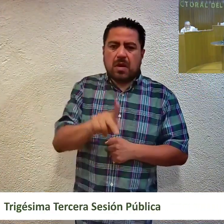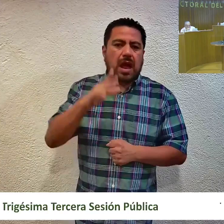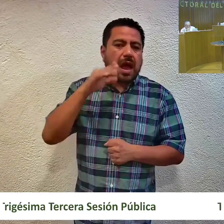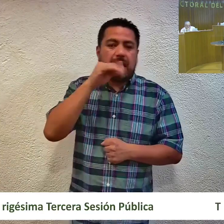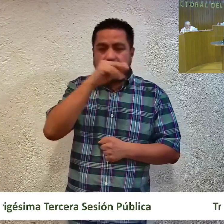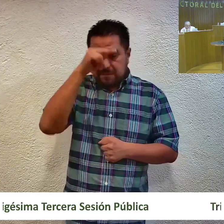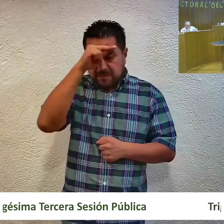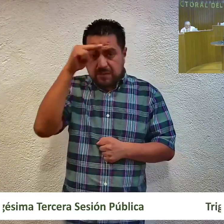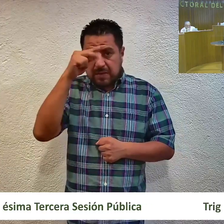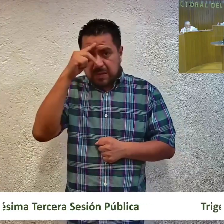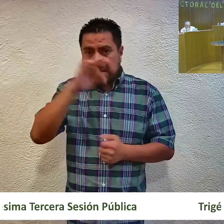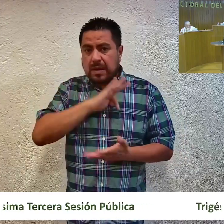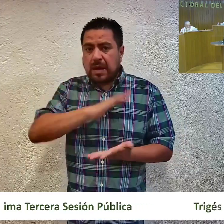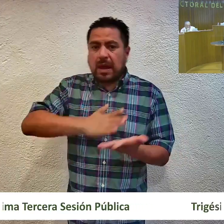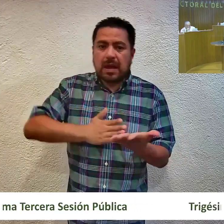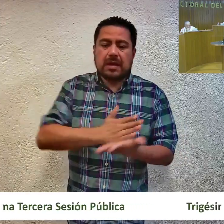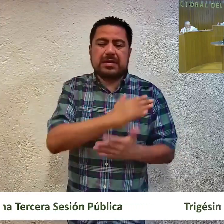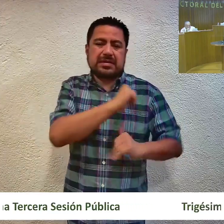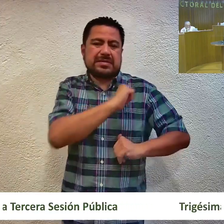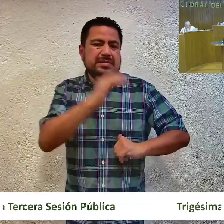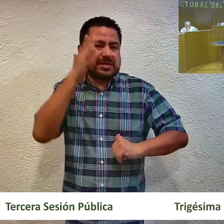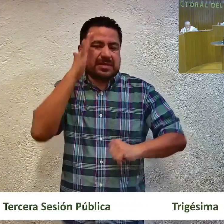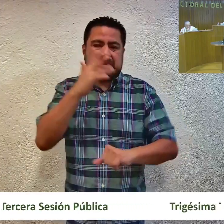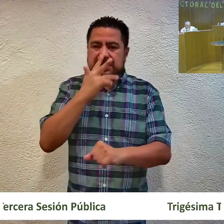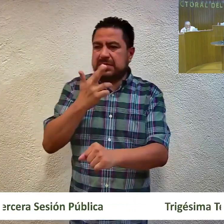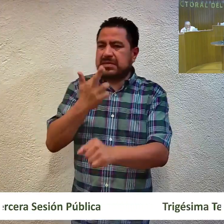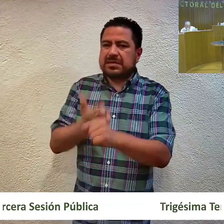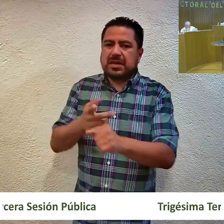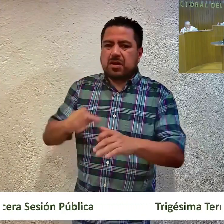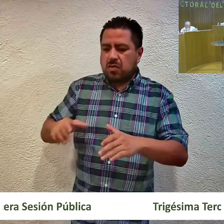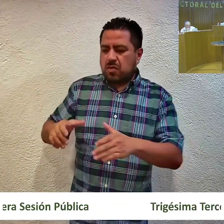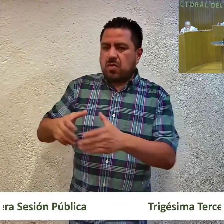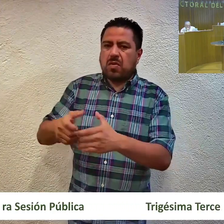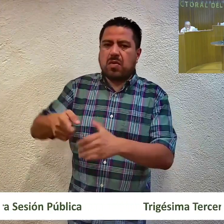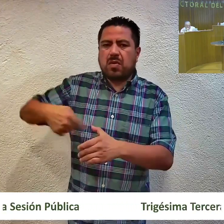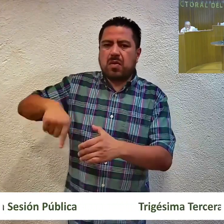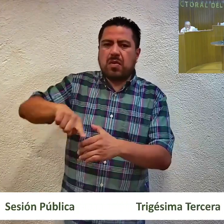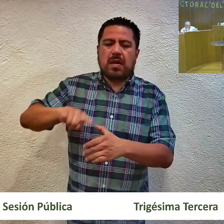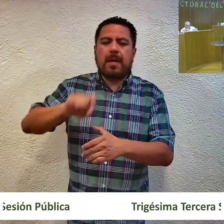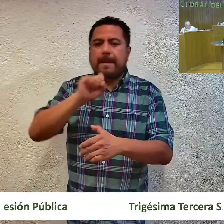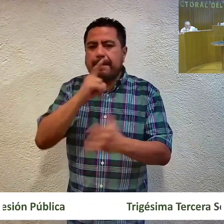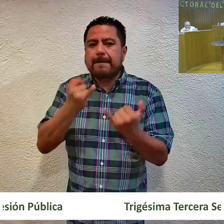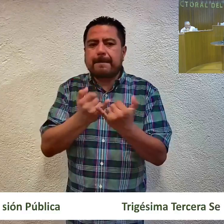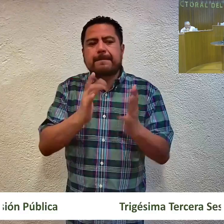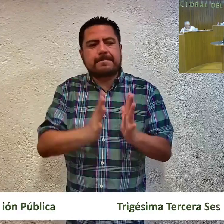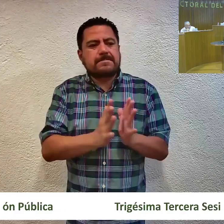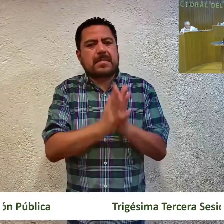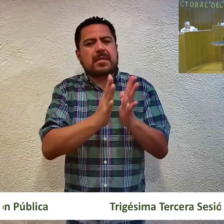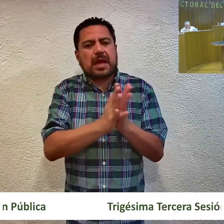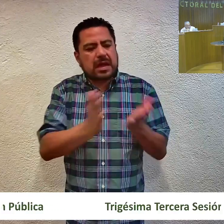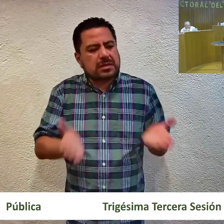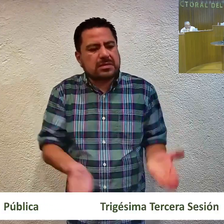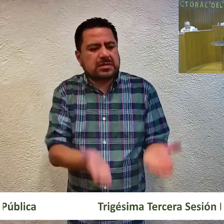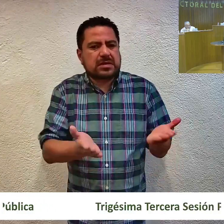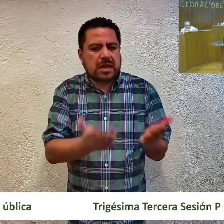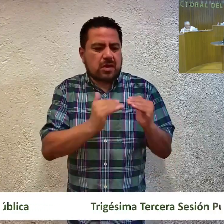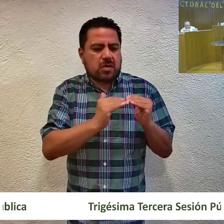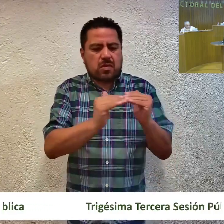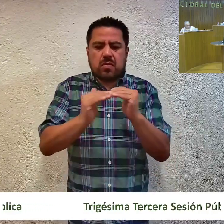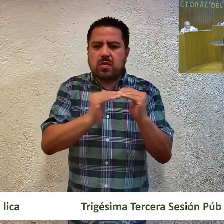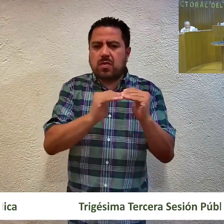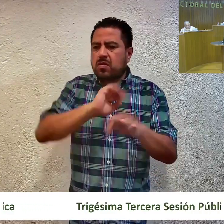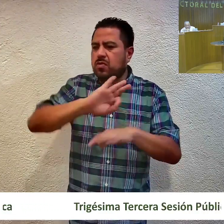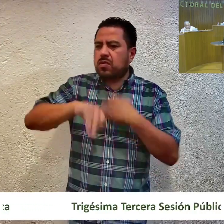para acceder a diversos cargos dentro de la estructura comunitaria y para incentivar su participación y cumplir con la equidad de género,